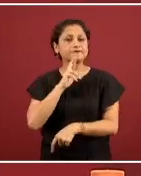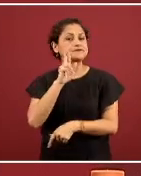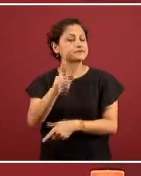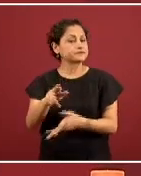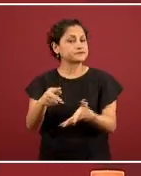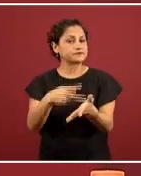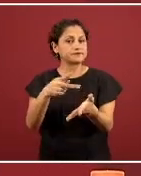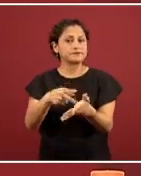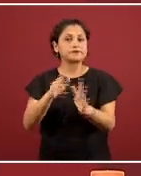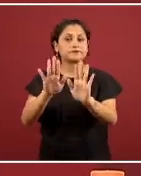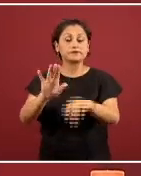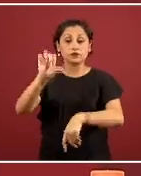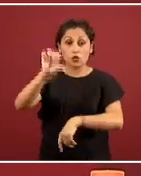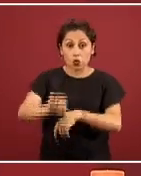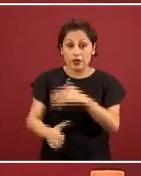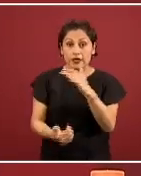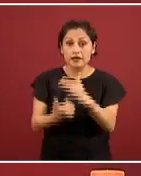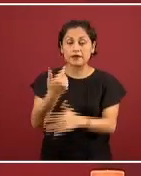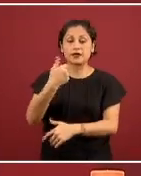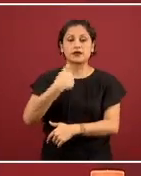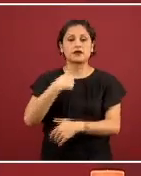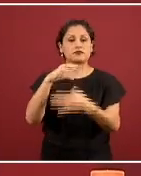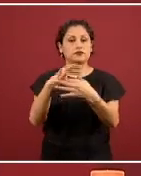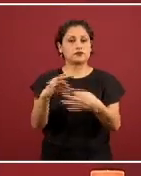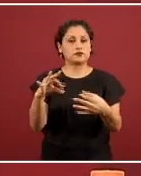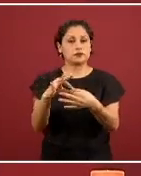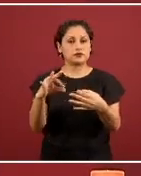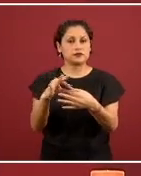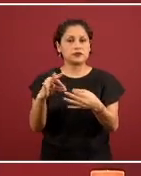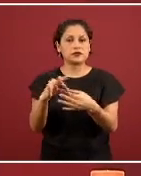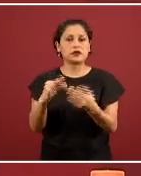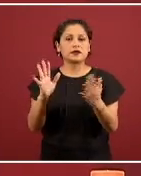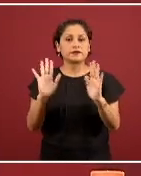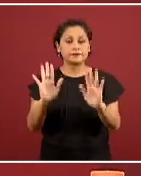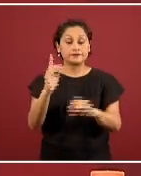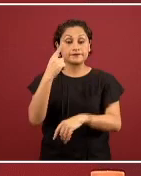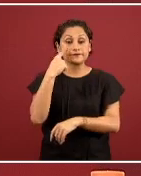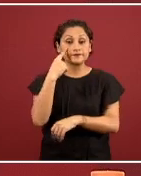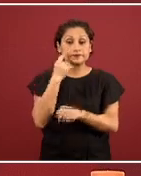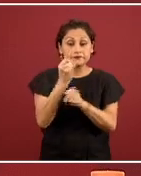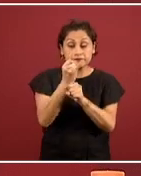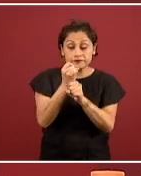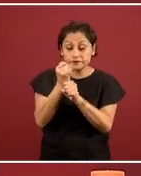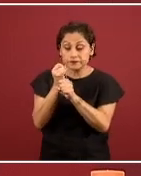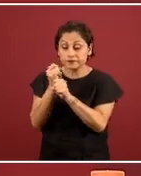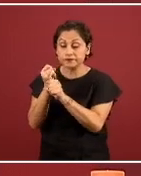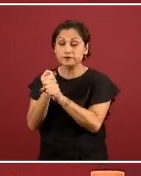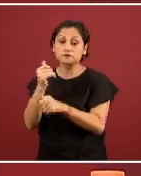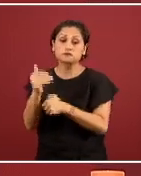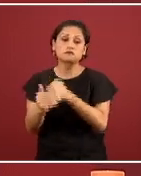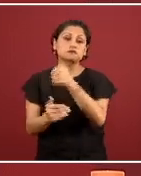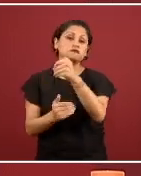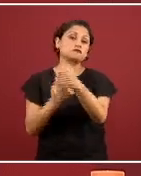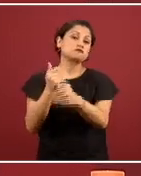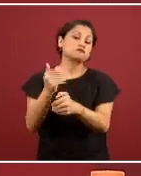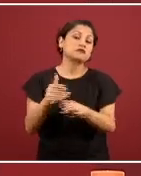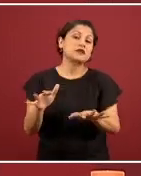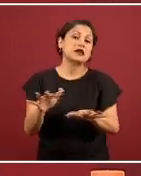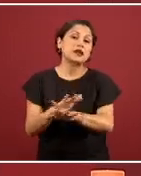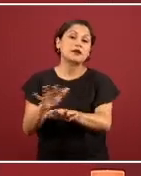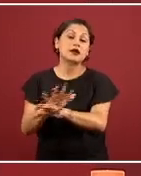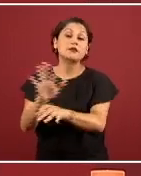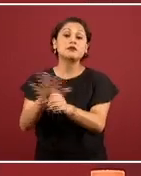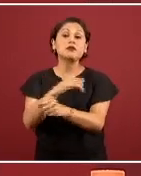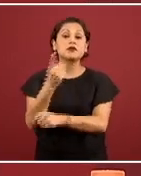mañana, sobre este mismo tema, la evidencia científica va cambiando. Este es un virus nuevo, es un virus literalmente emergente,